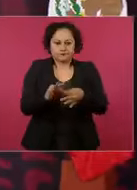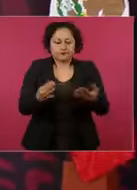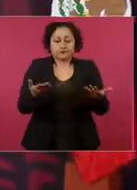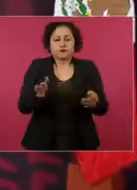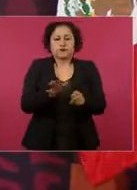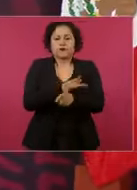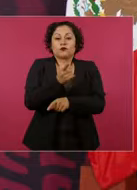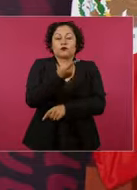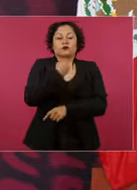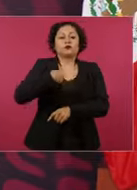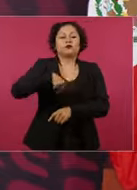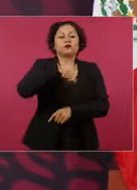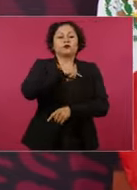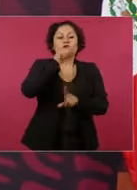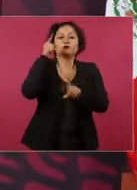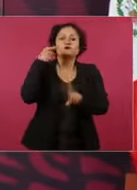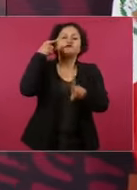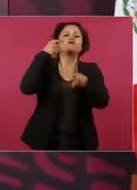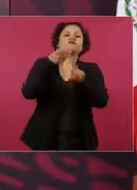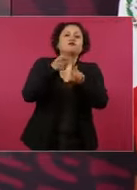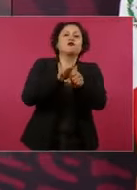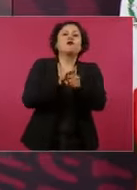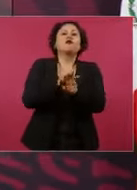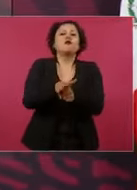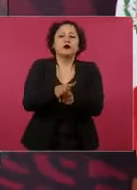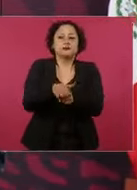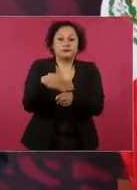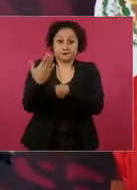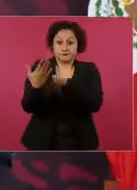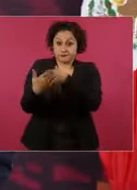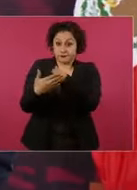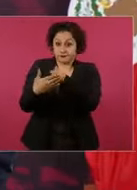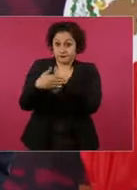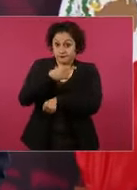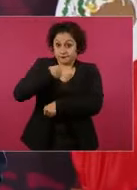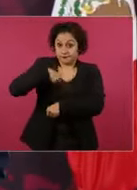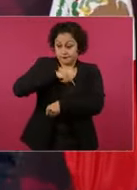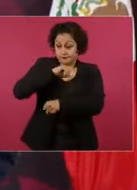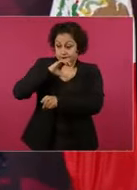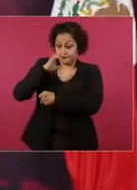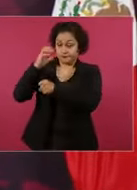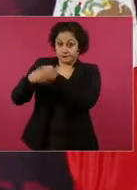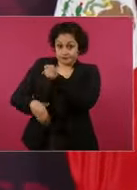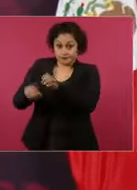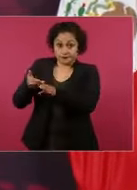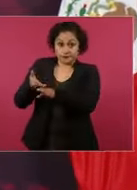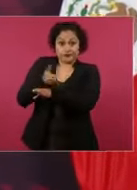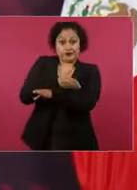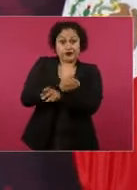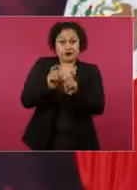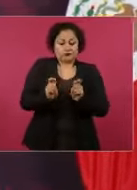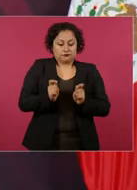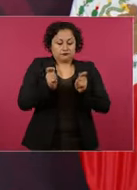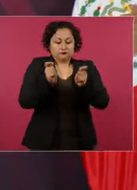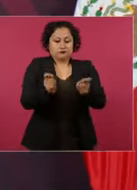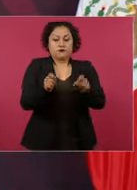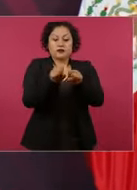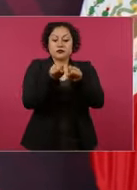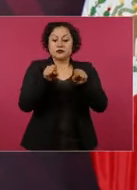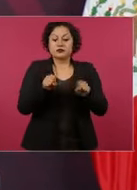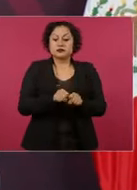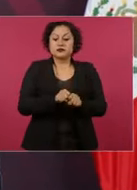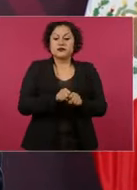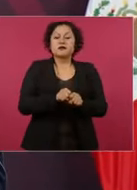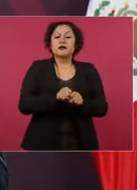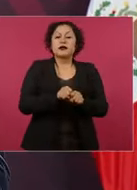de terminar nuestro gobierno un sistema de salud de